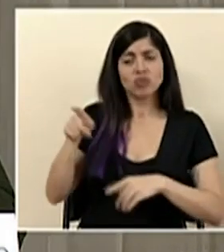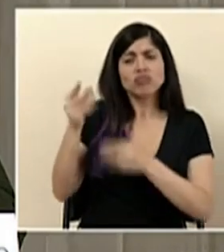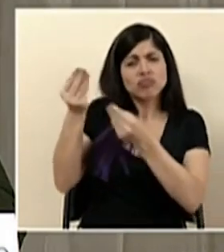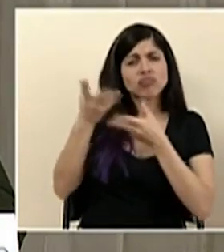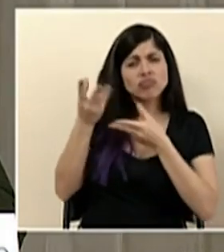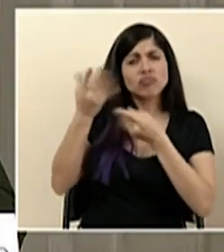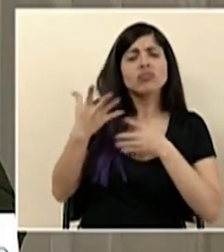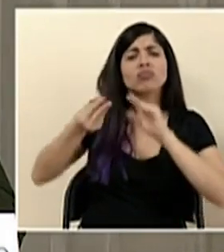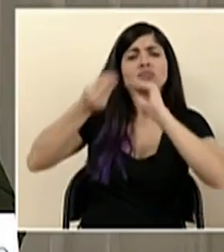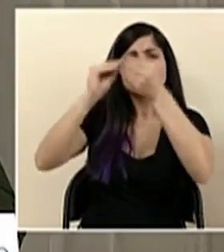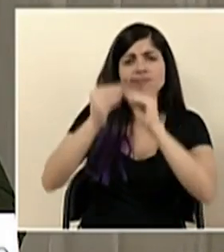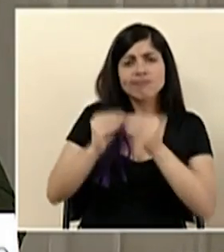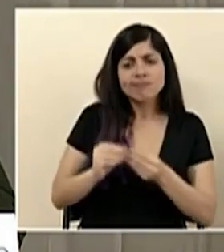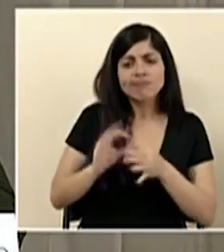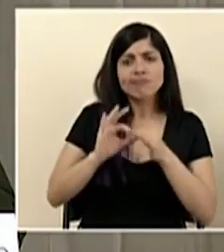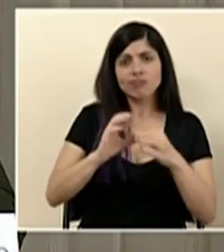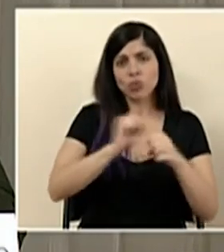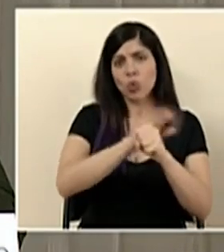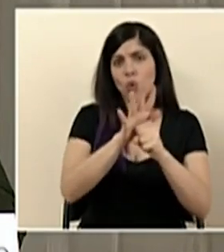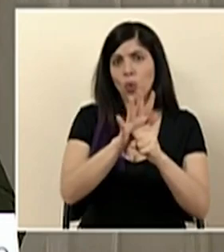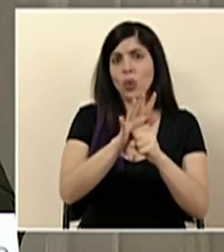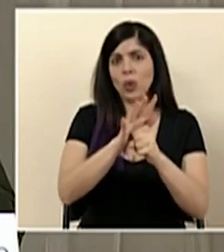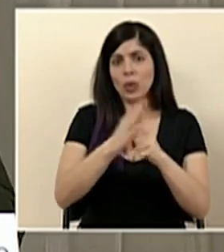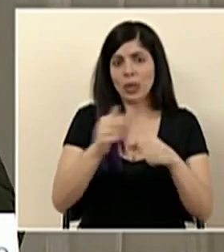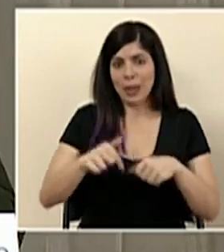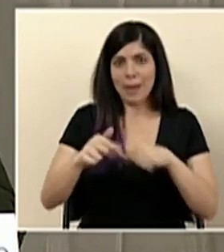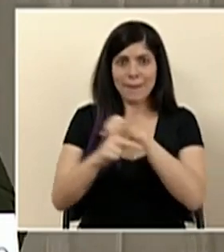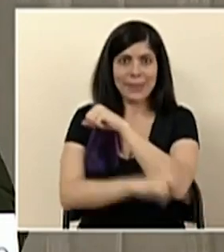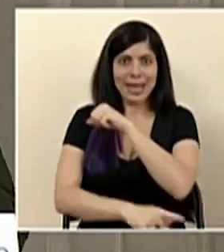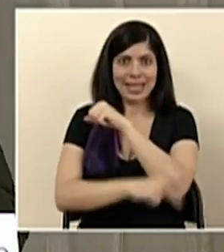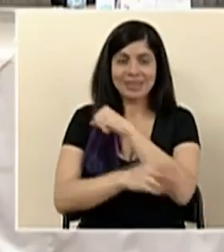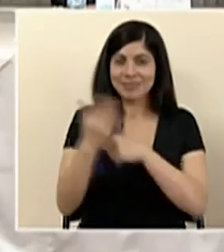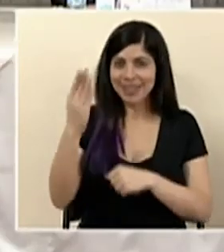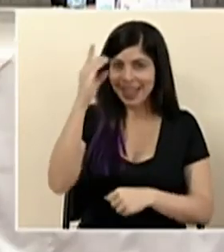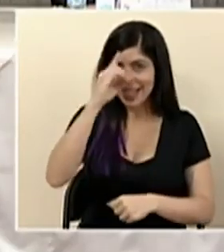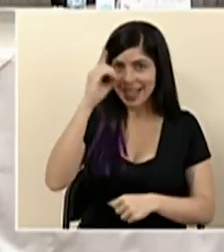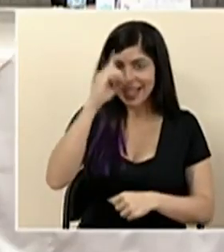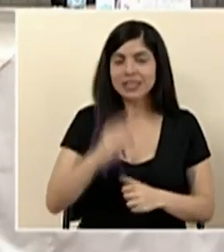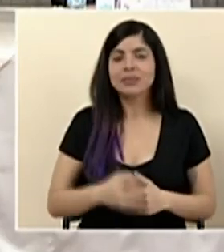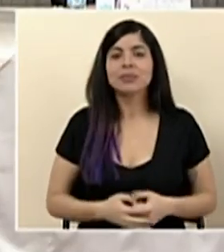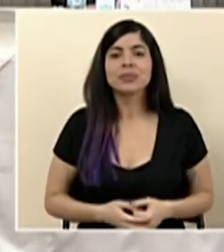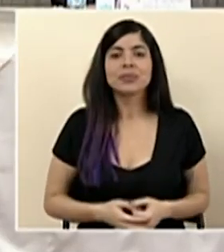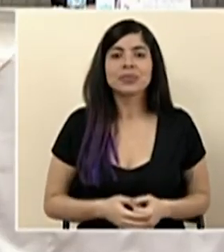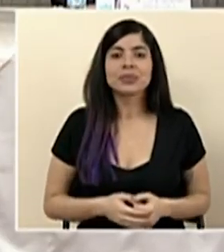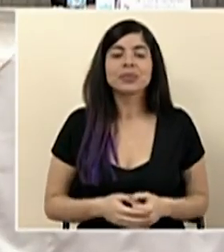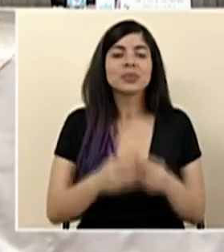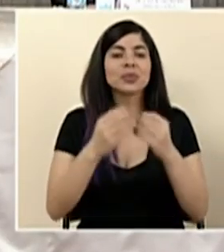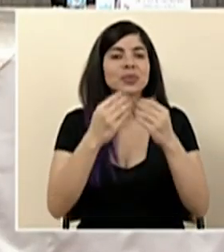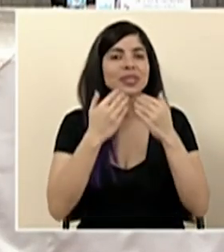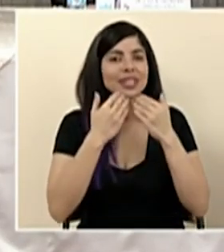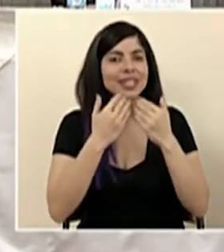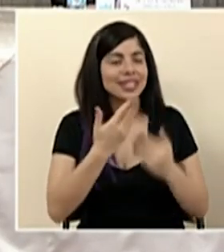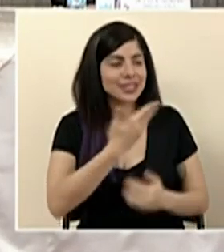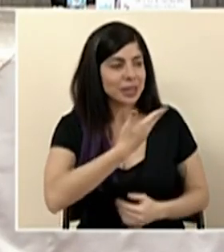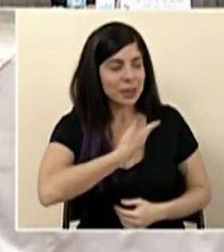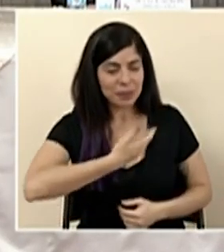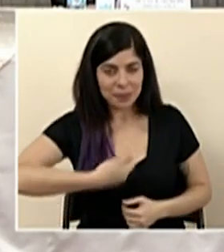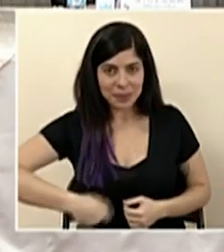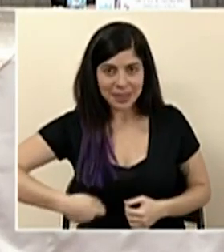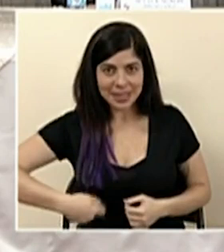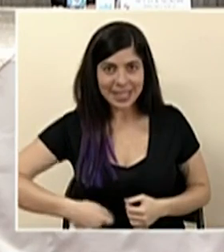actualice las cifras del COVID-19 en el país. Don Daniel. Muchas gracias, señor presidente.